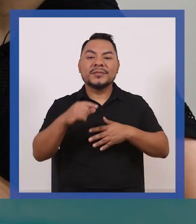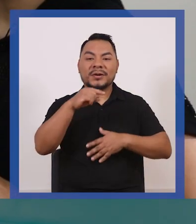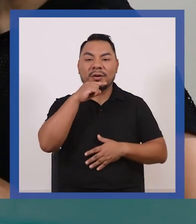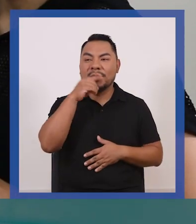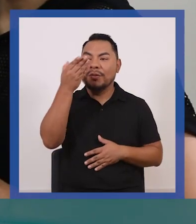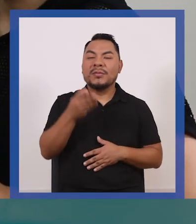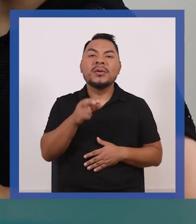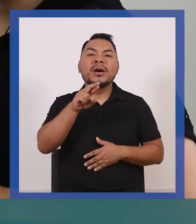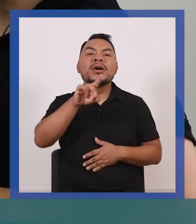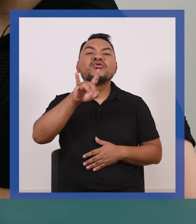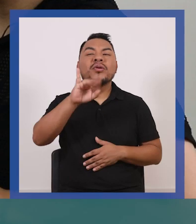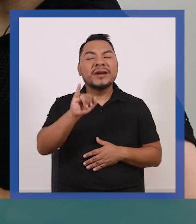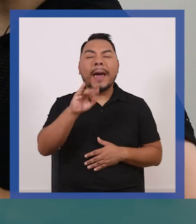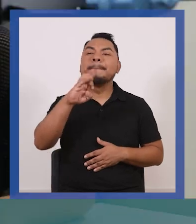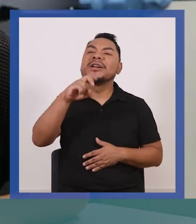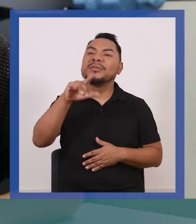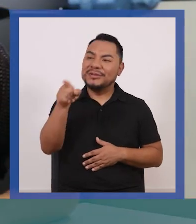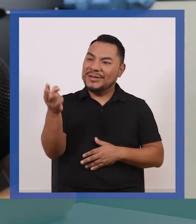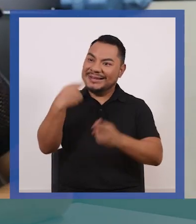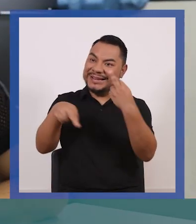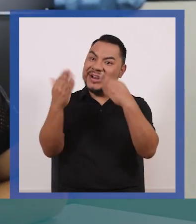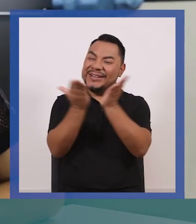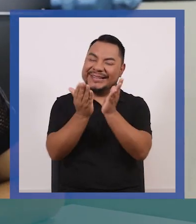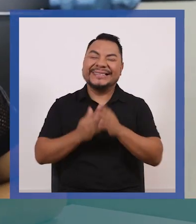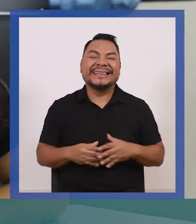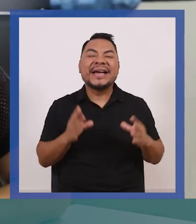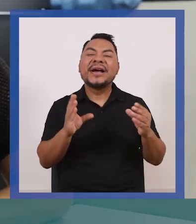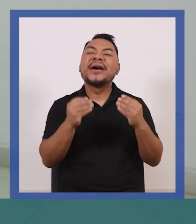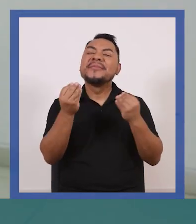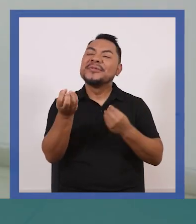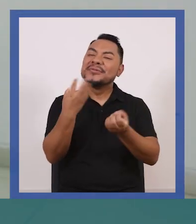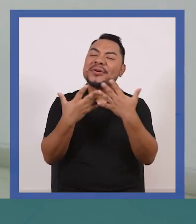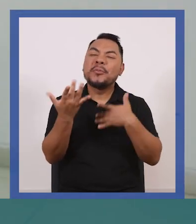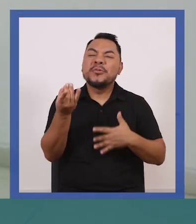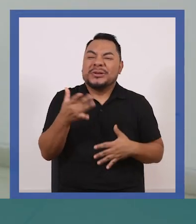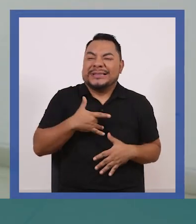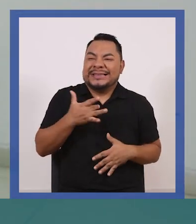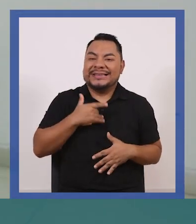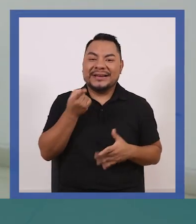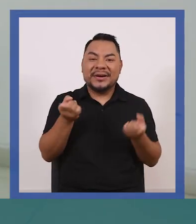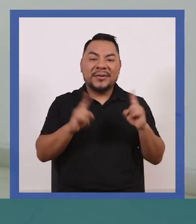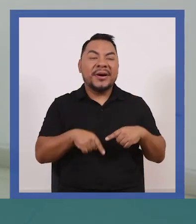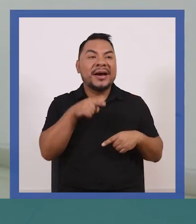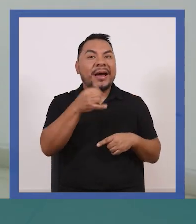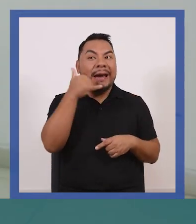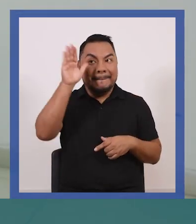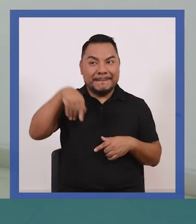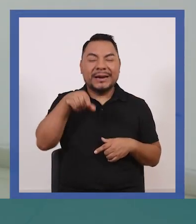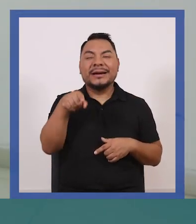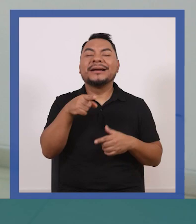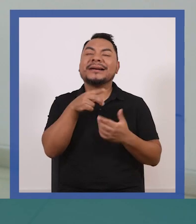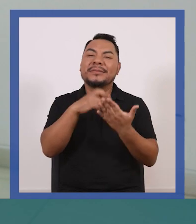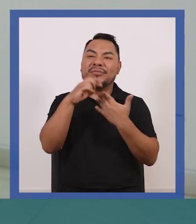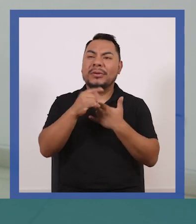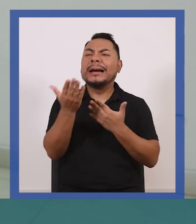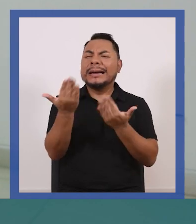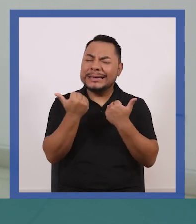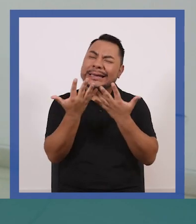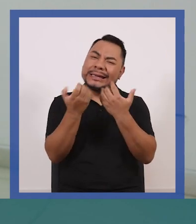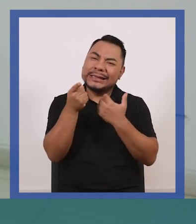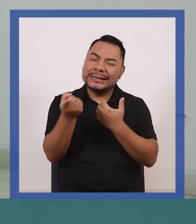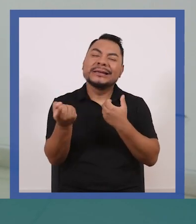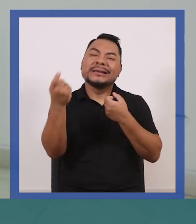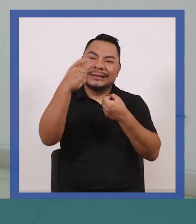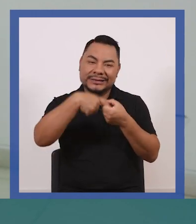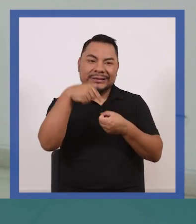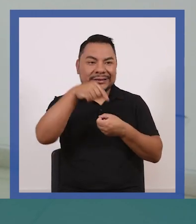Señorita Rubí Palomino, de vuelta al cole, cuéntame cómo te sentiste cuando te llamó la producción de Modo Bicentenario y te dijo,